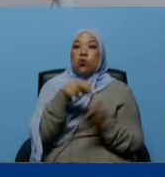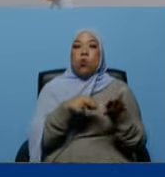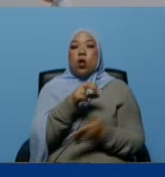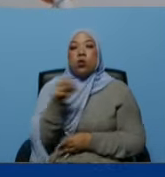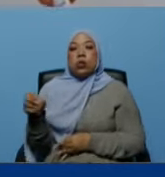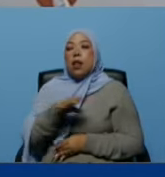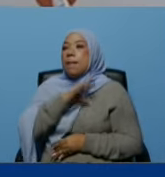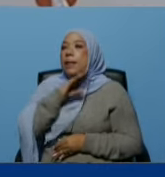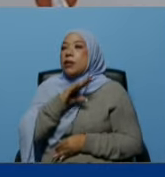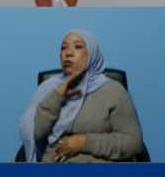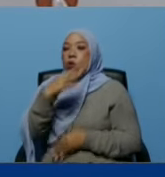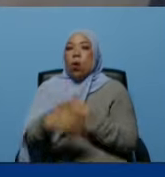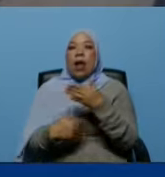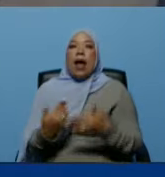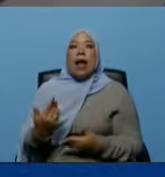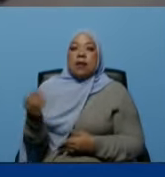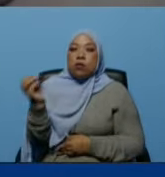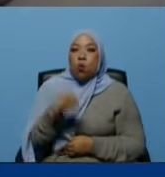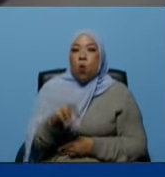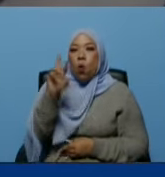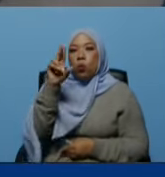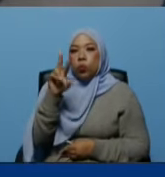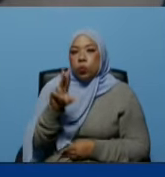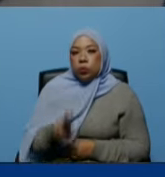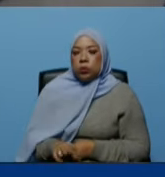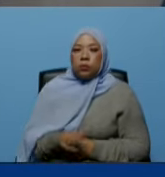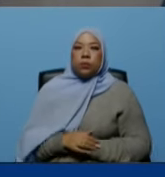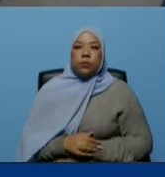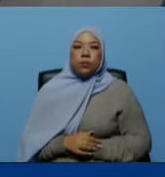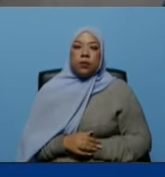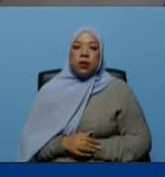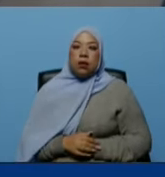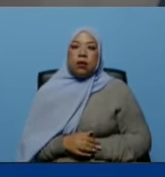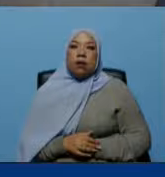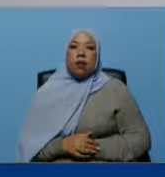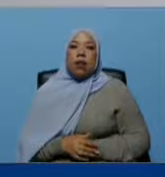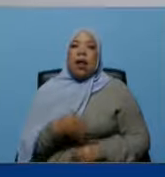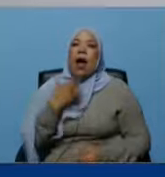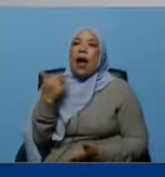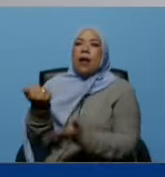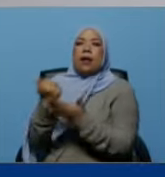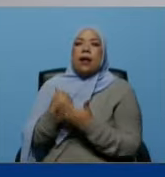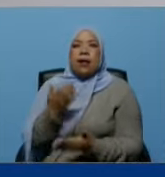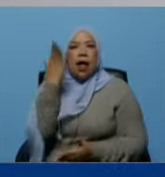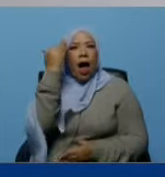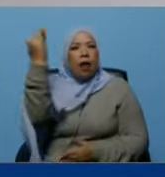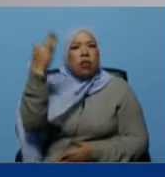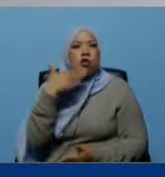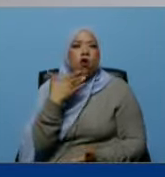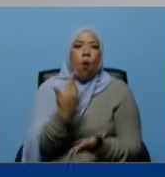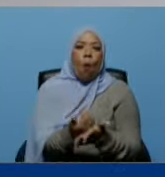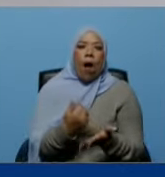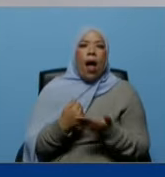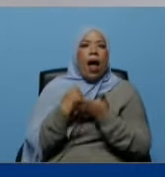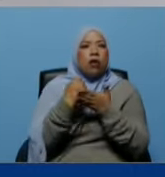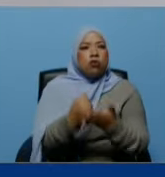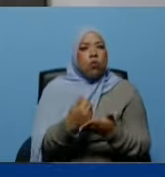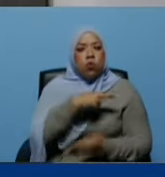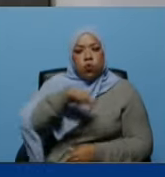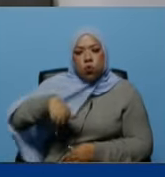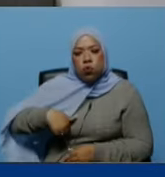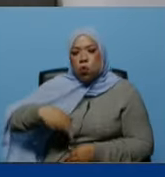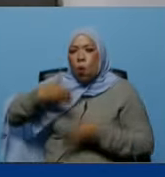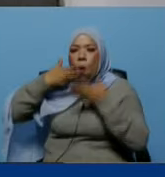pacientes vamos a atender y mire presidente Dios me le pague envidia salud usted no sabe como nosotros estamos